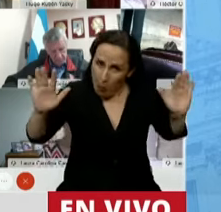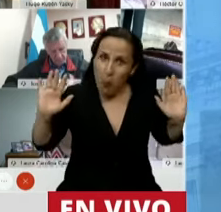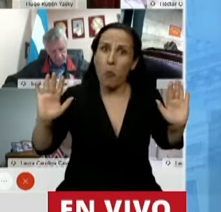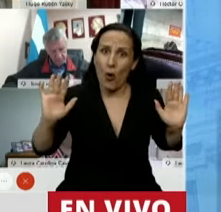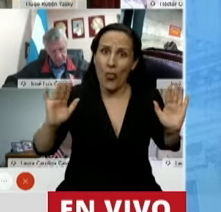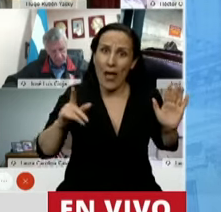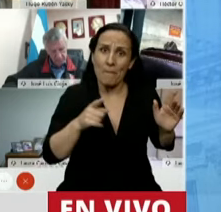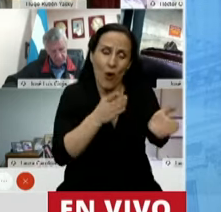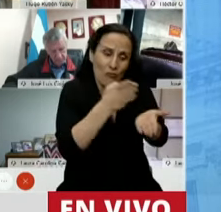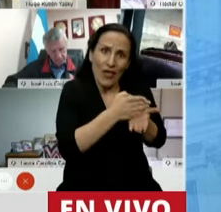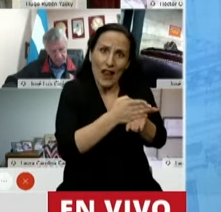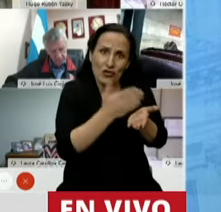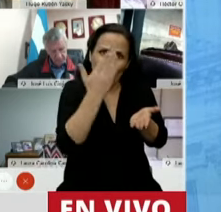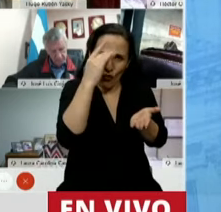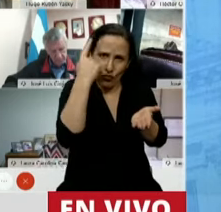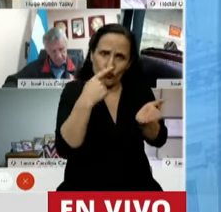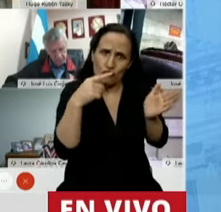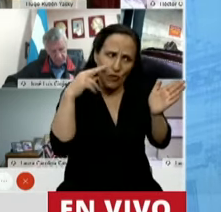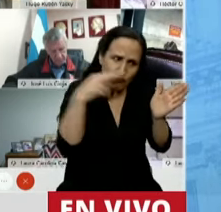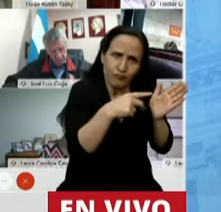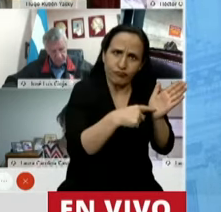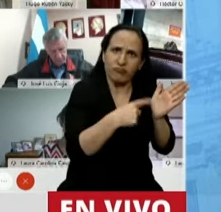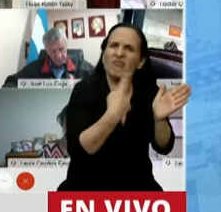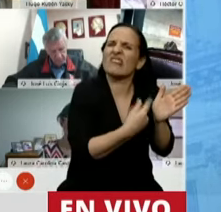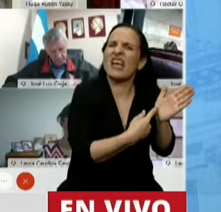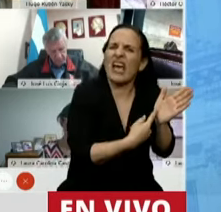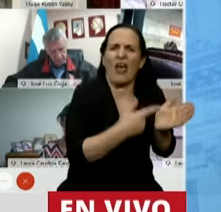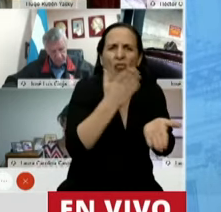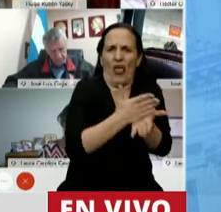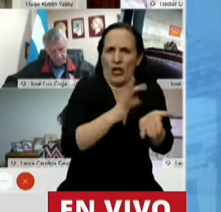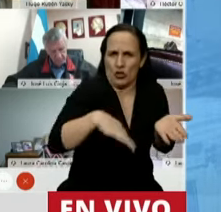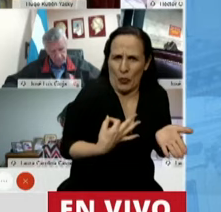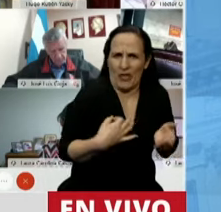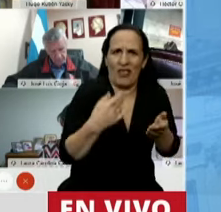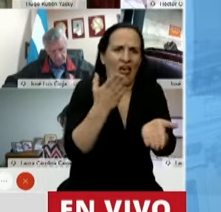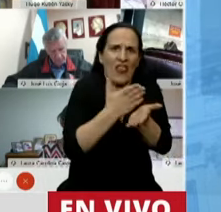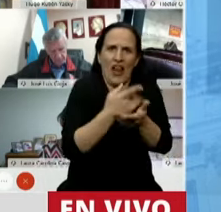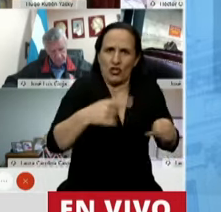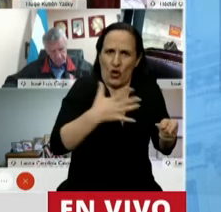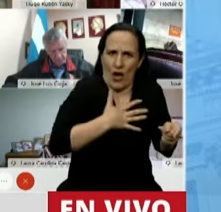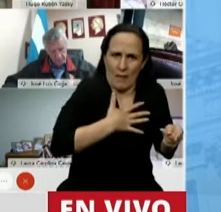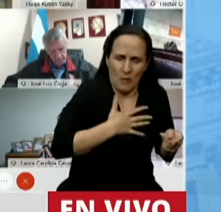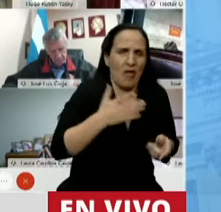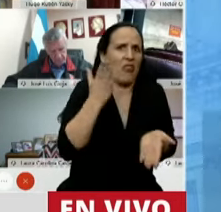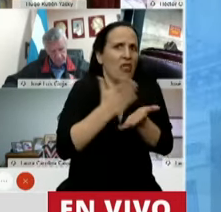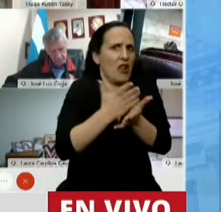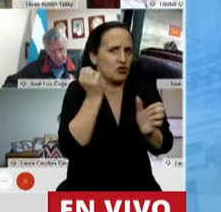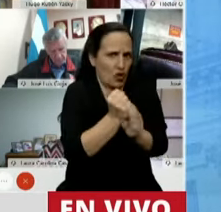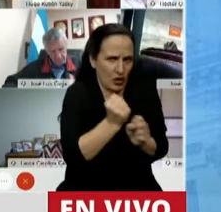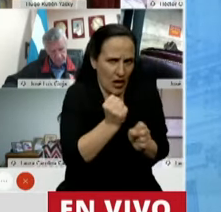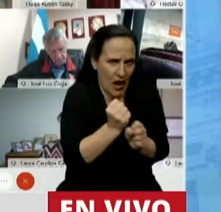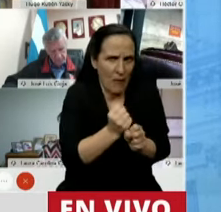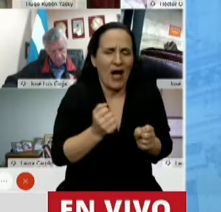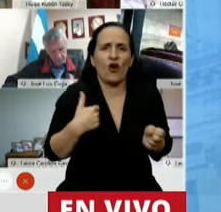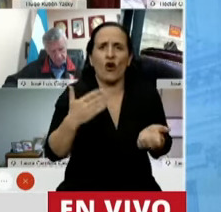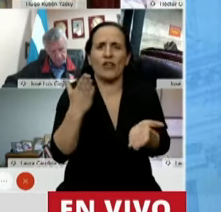consagra la Constitución. Los derechos a la vida, los derechos a la propiedad, los derechos al trabajo, los derechos a